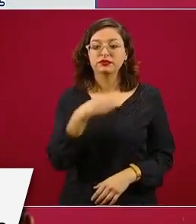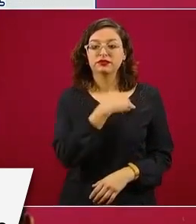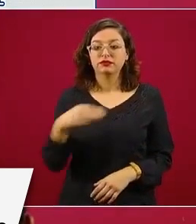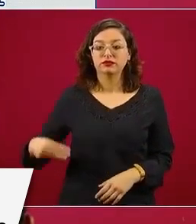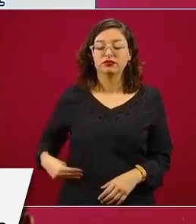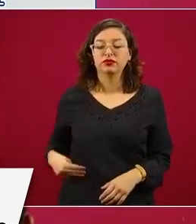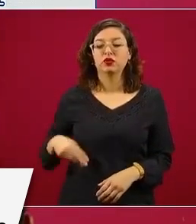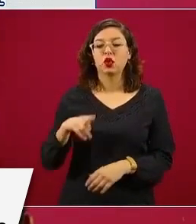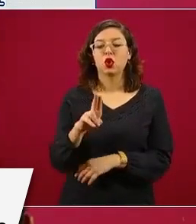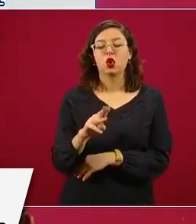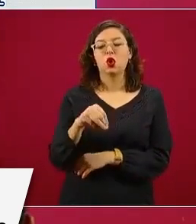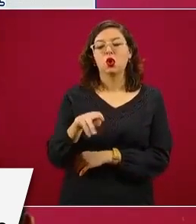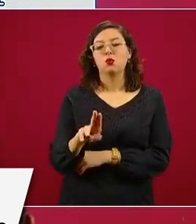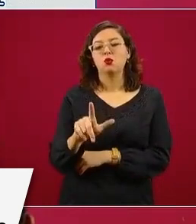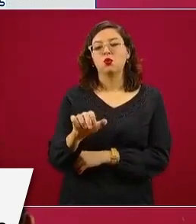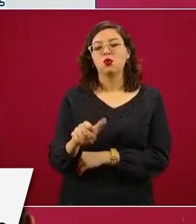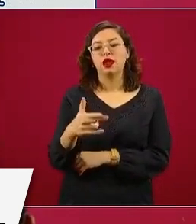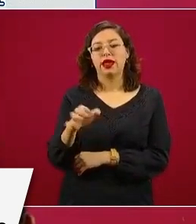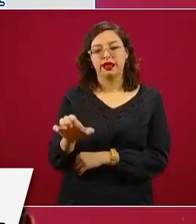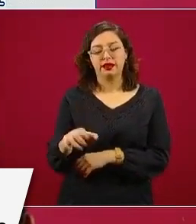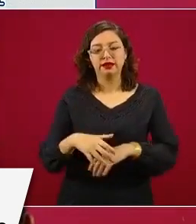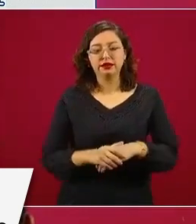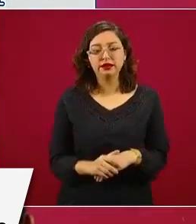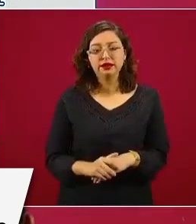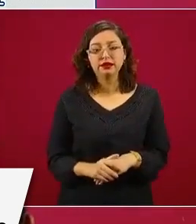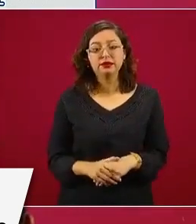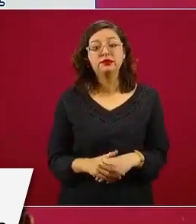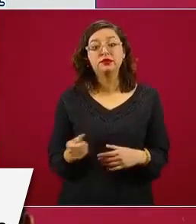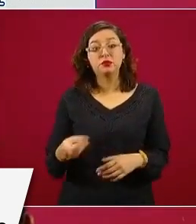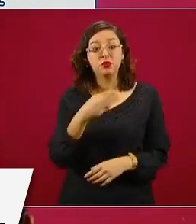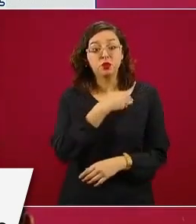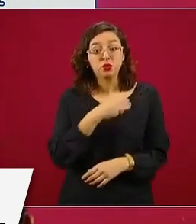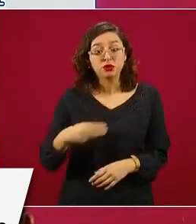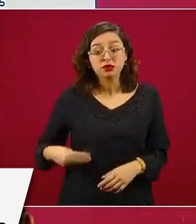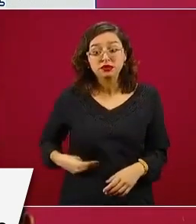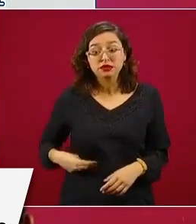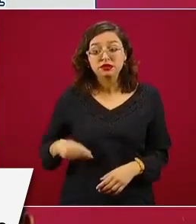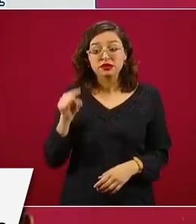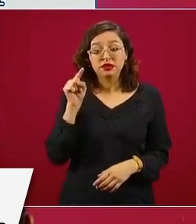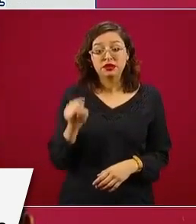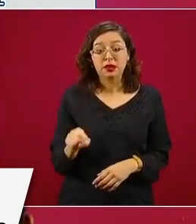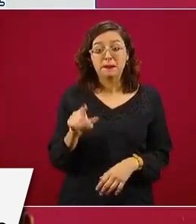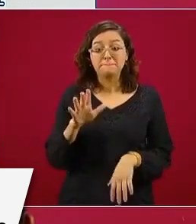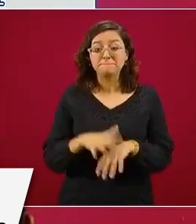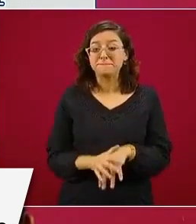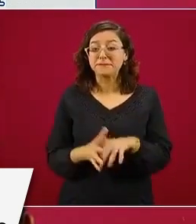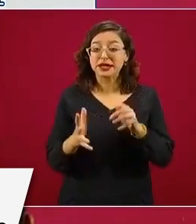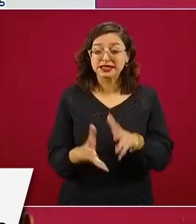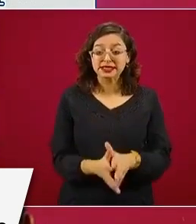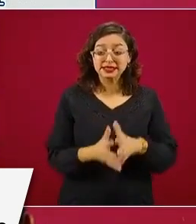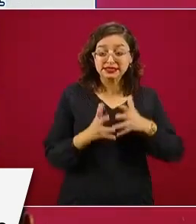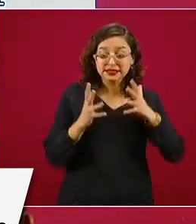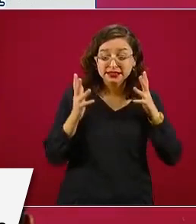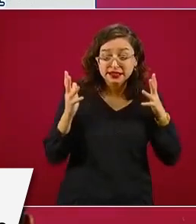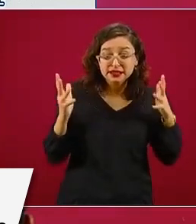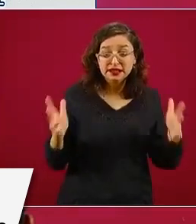Mulegé, que es el municipio con más extensión territorial